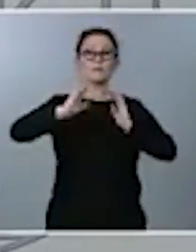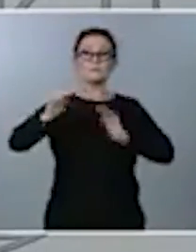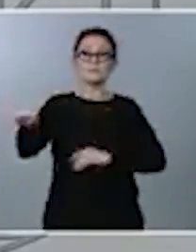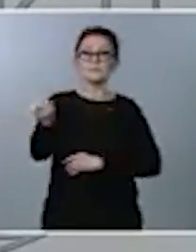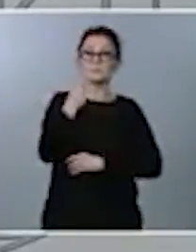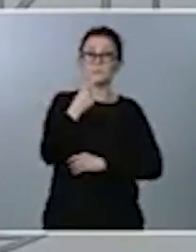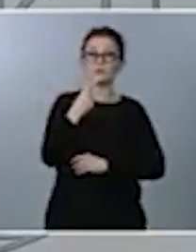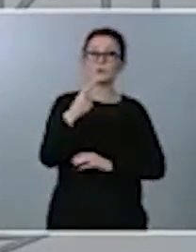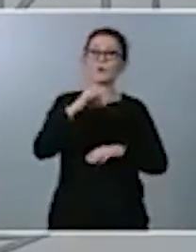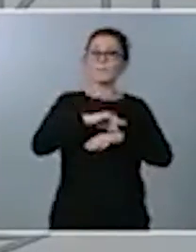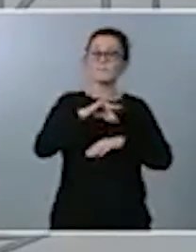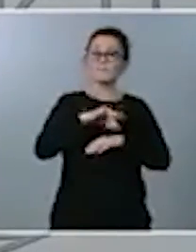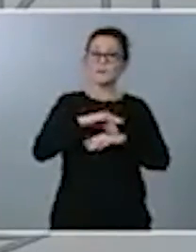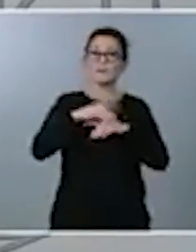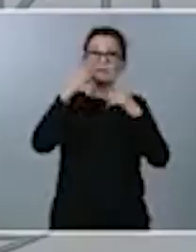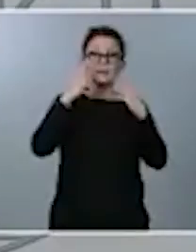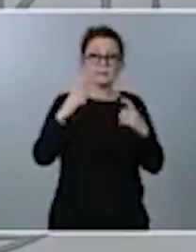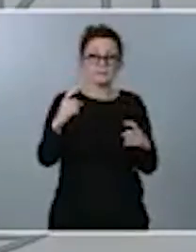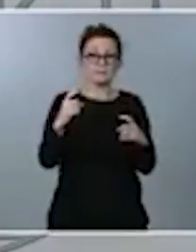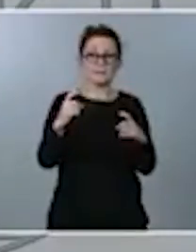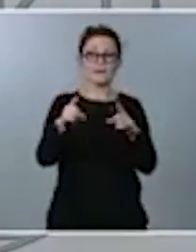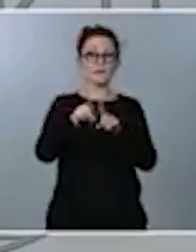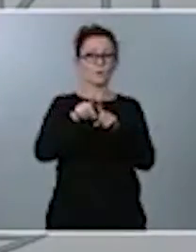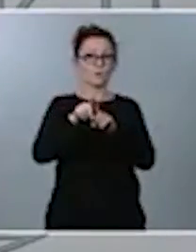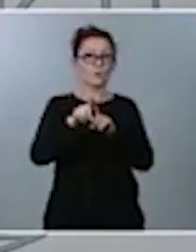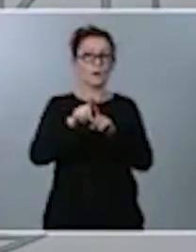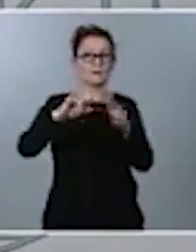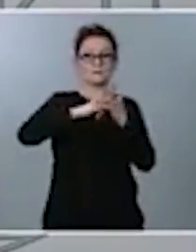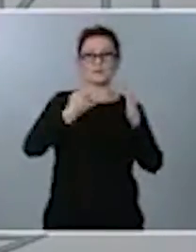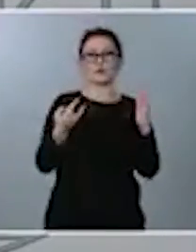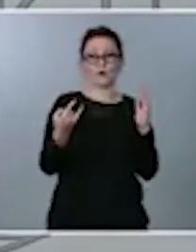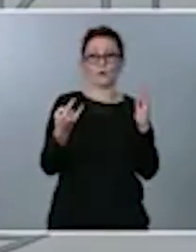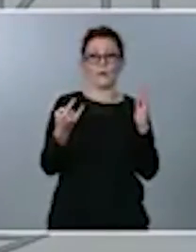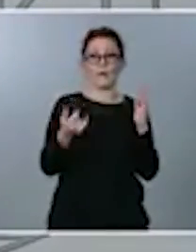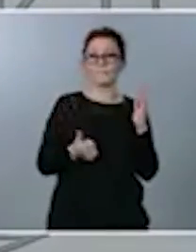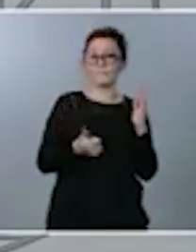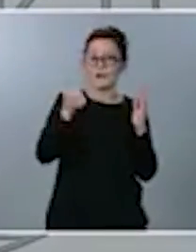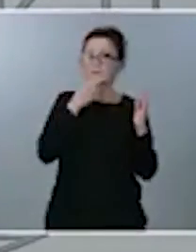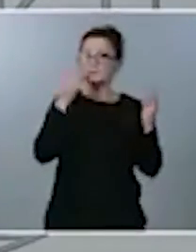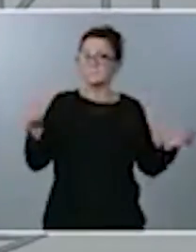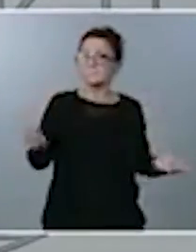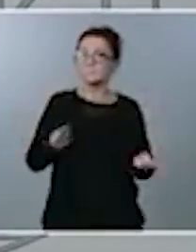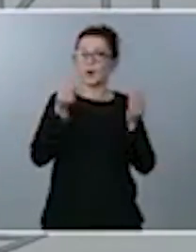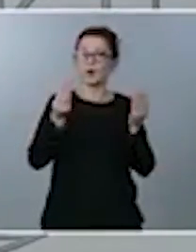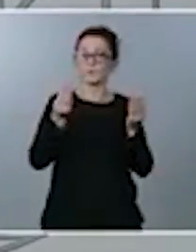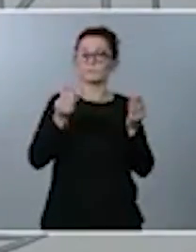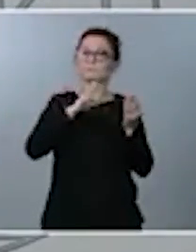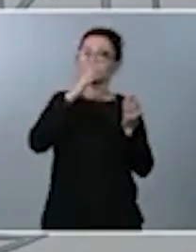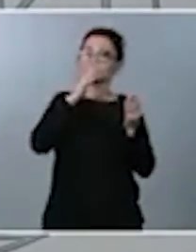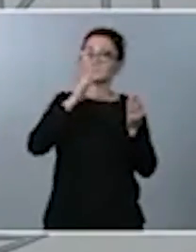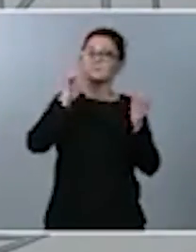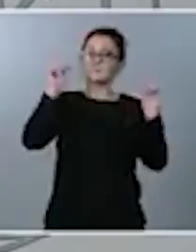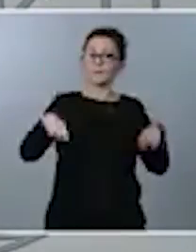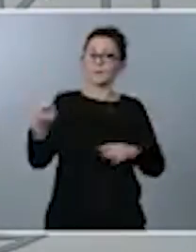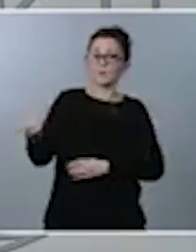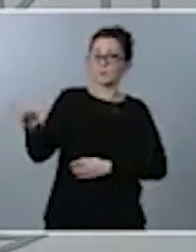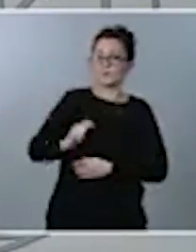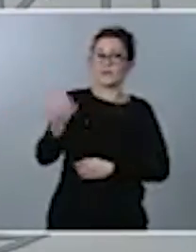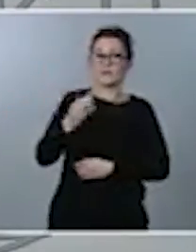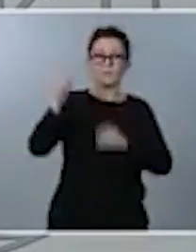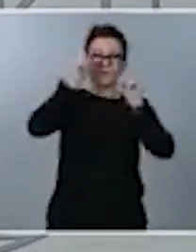necesitan alta intensidad de tecnología y, por tanto, también entrenamiento de nuestro profesional sanitario.